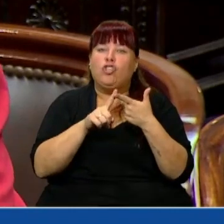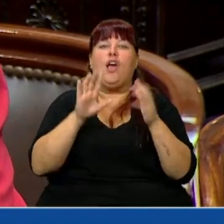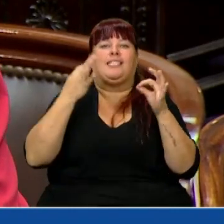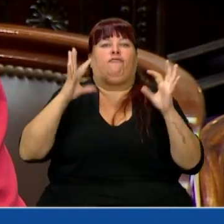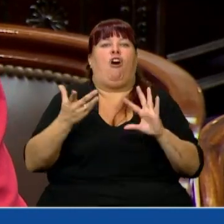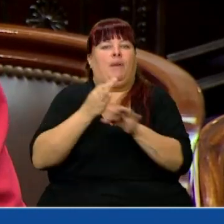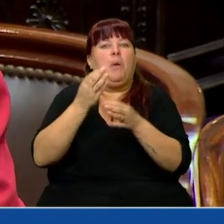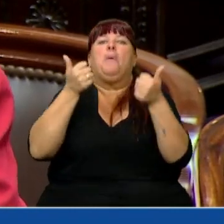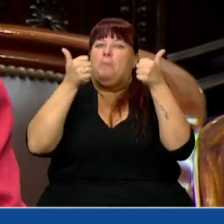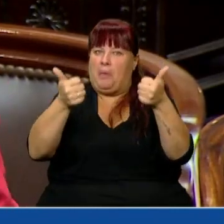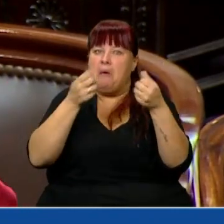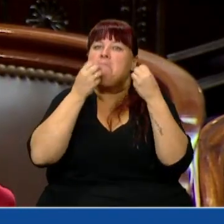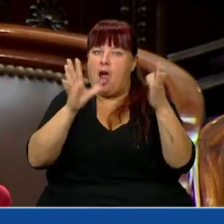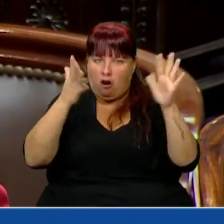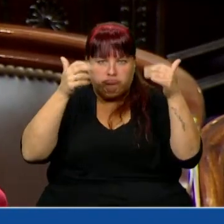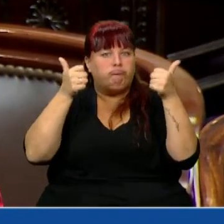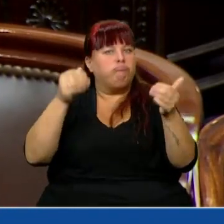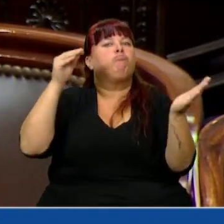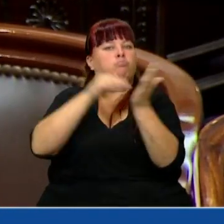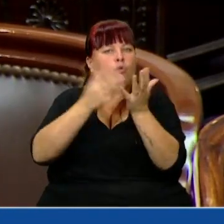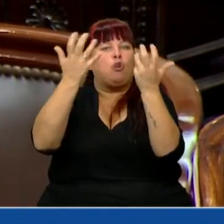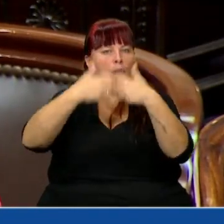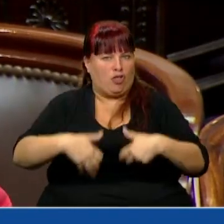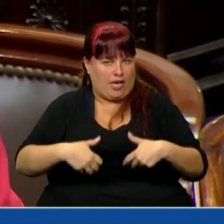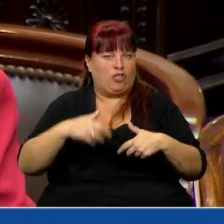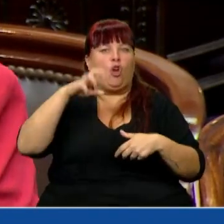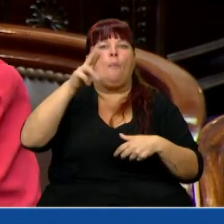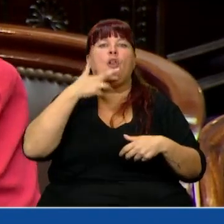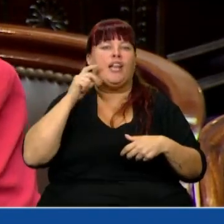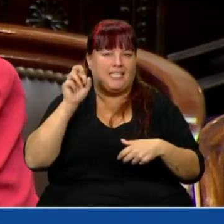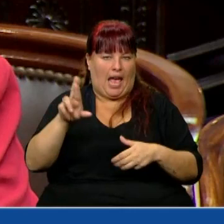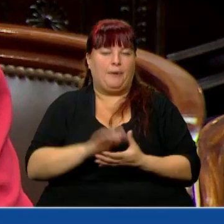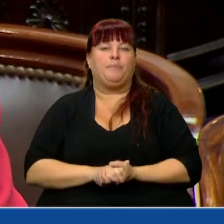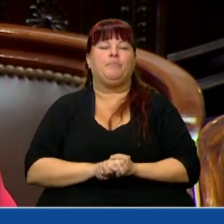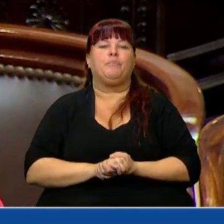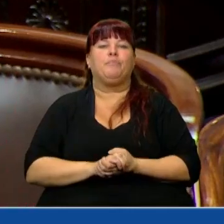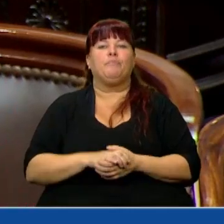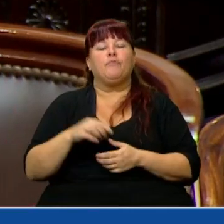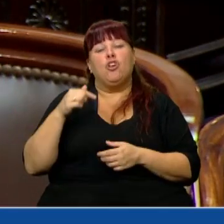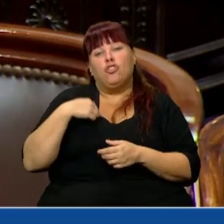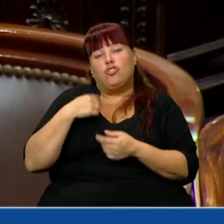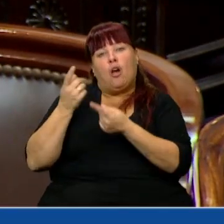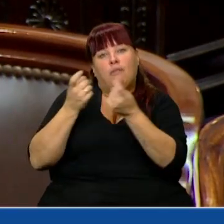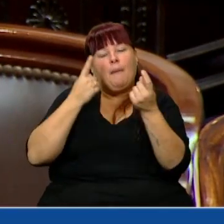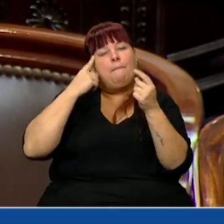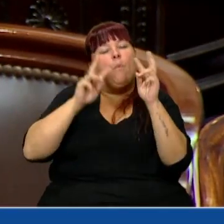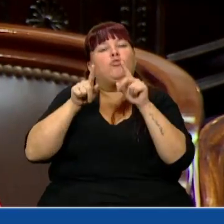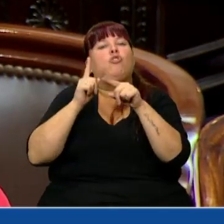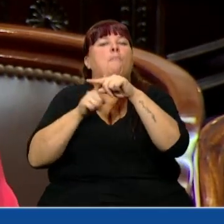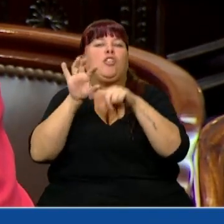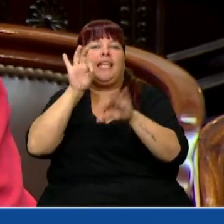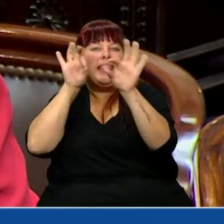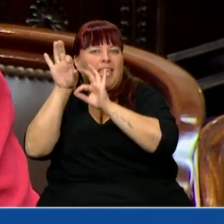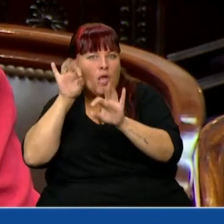académico, bienvenido, también está contemplado en el proyecto Progresar. Eso aprendo a ver yo del vaso medio lleno